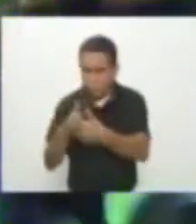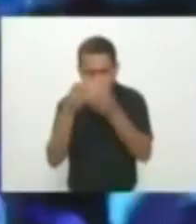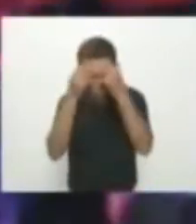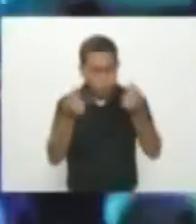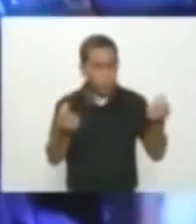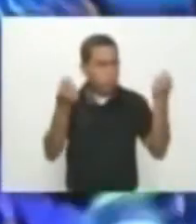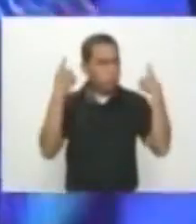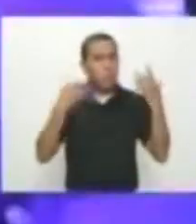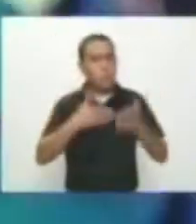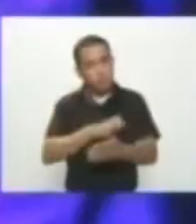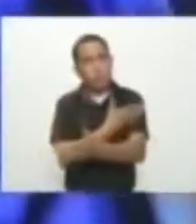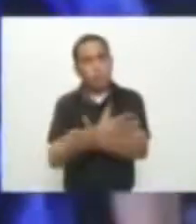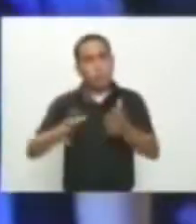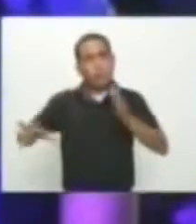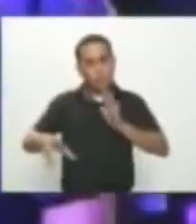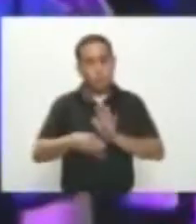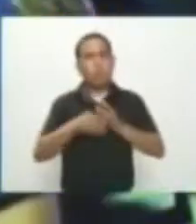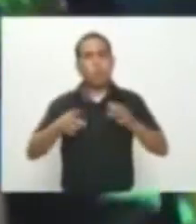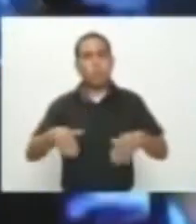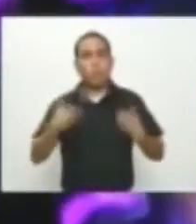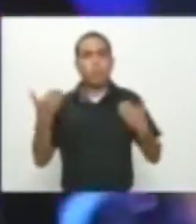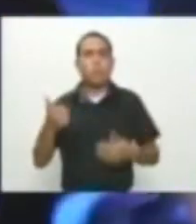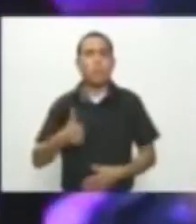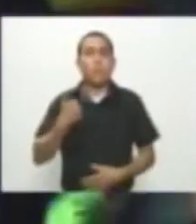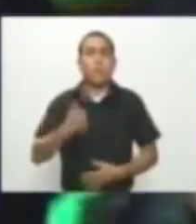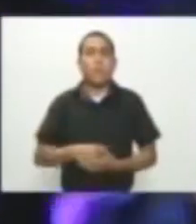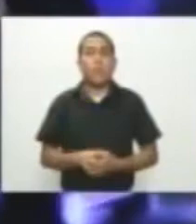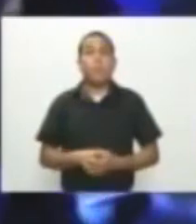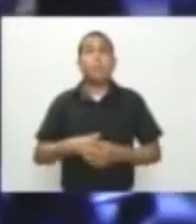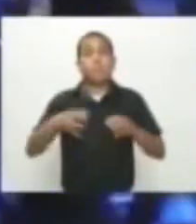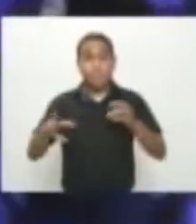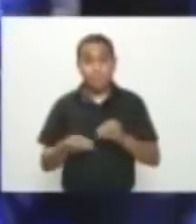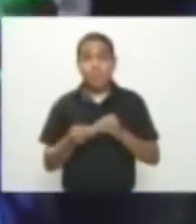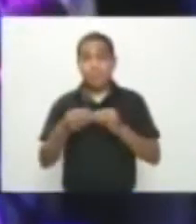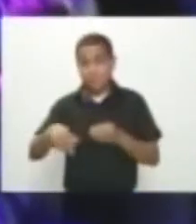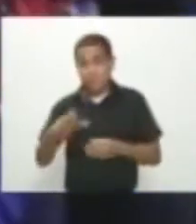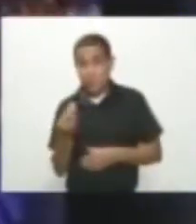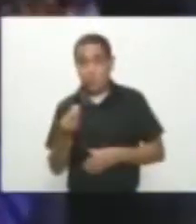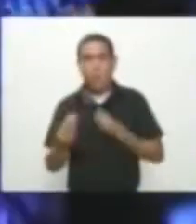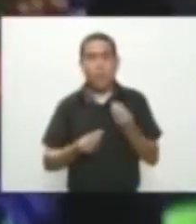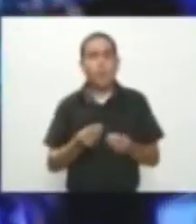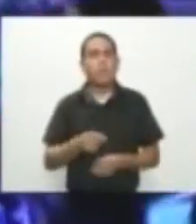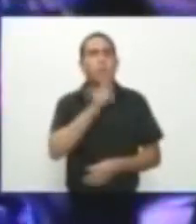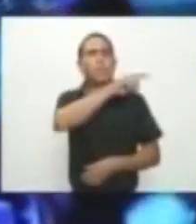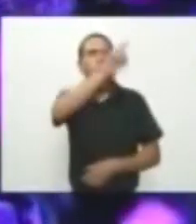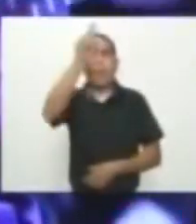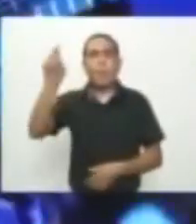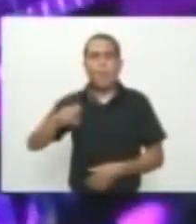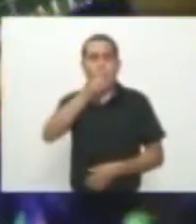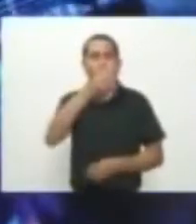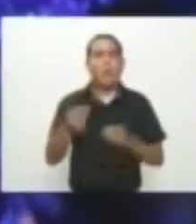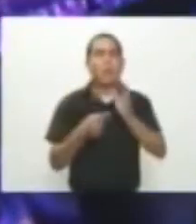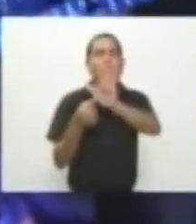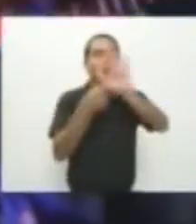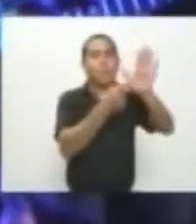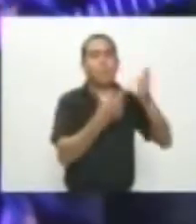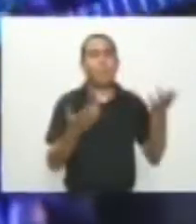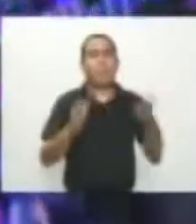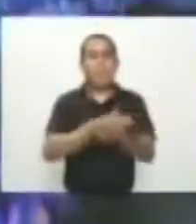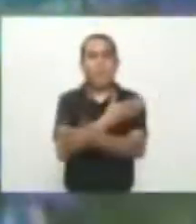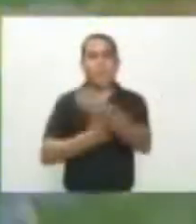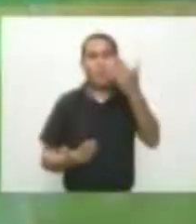Asimismo Afirma Que su agrupación Se encuentra De gira Promocionando Su nuevo trabajo Discográfico Titulado Insuperable